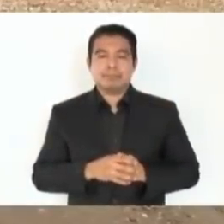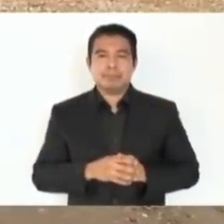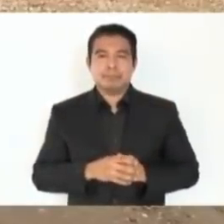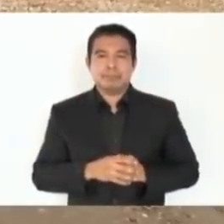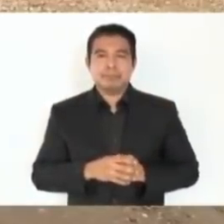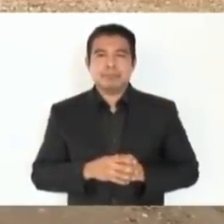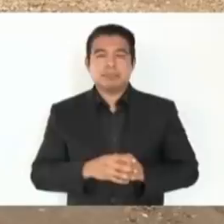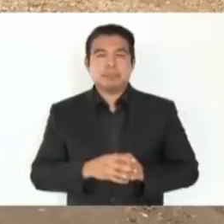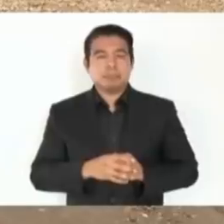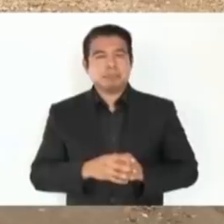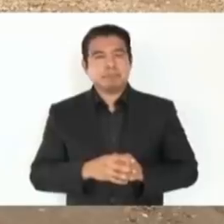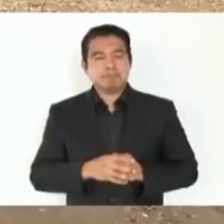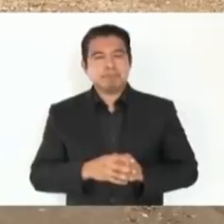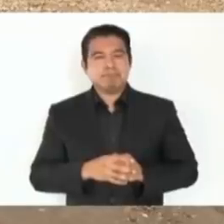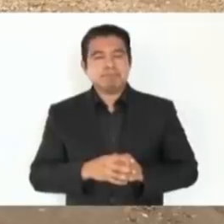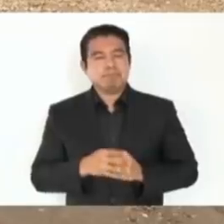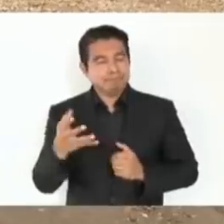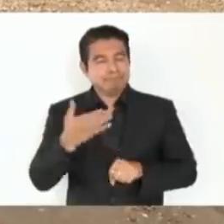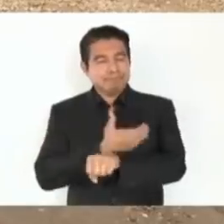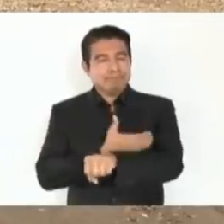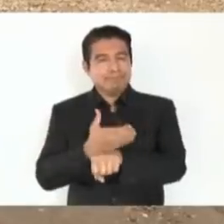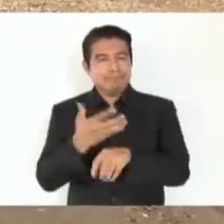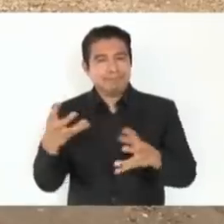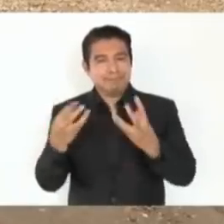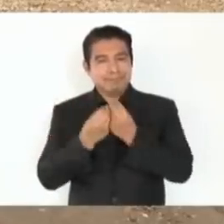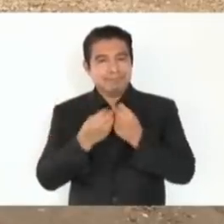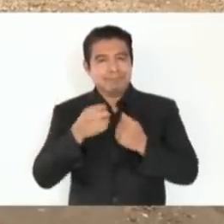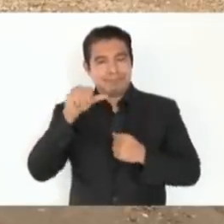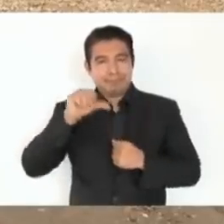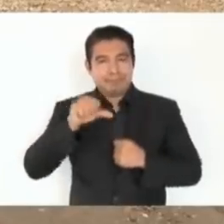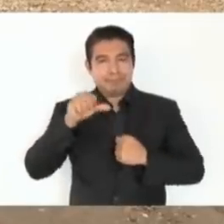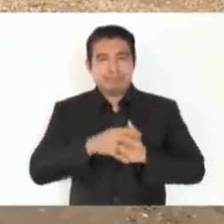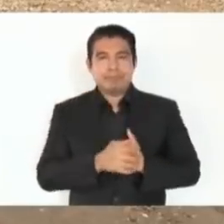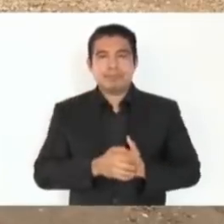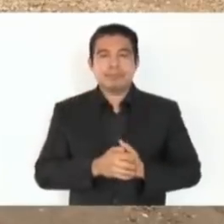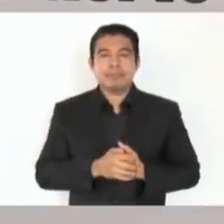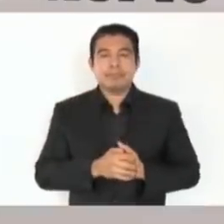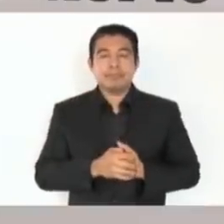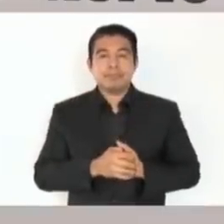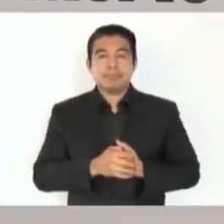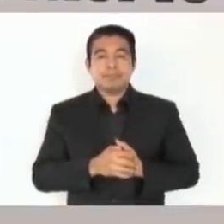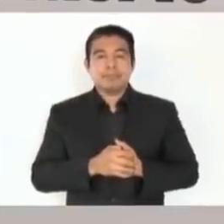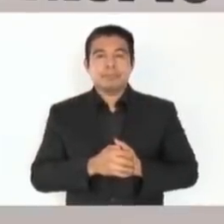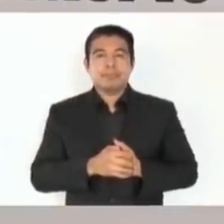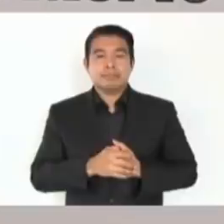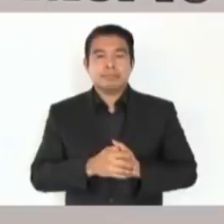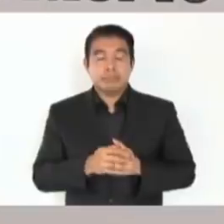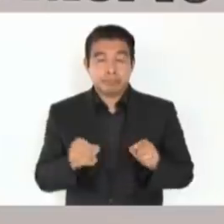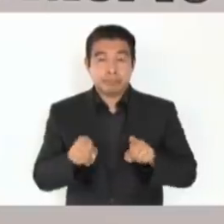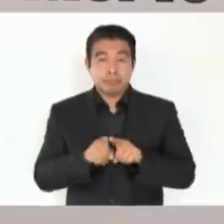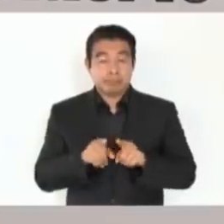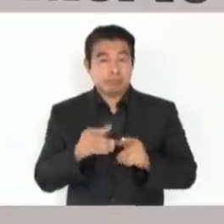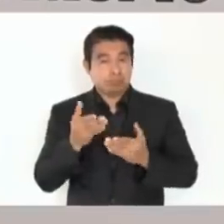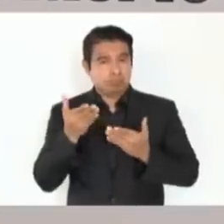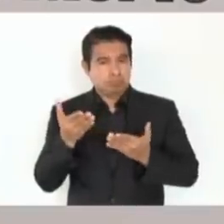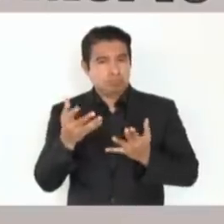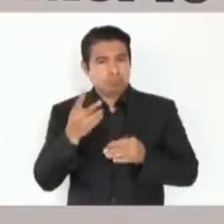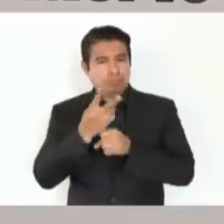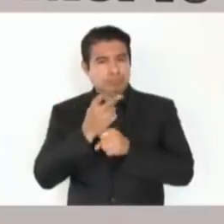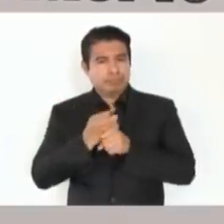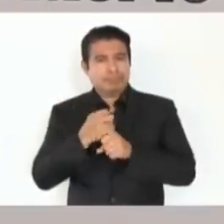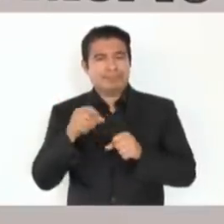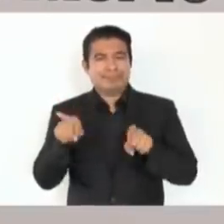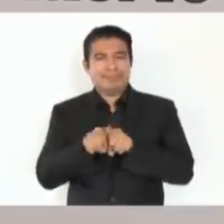Por eso nos acompaña aquí el general y están todos invitados. Muchas